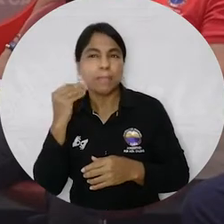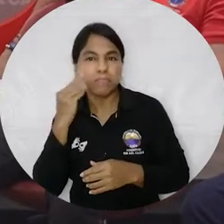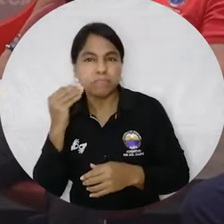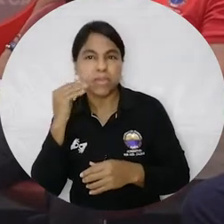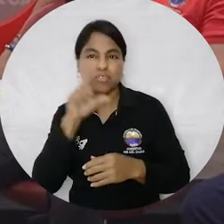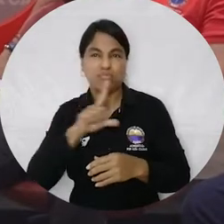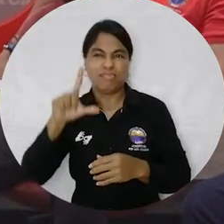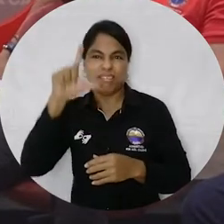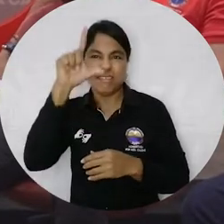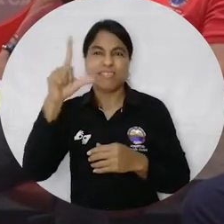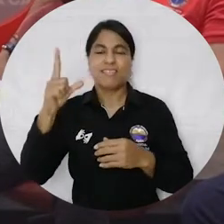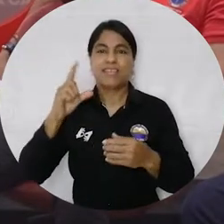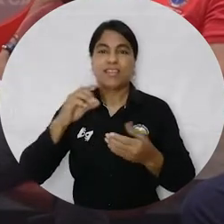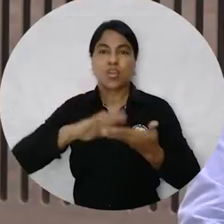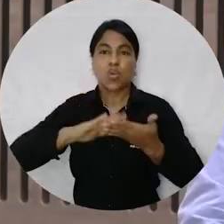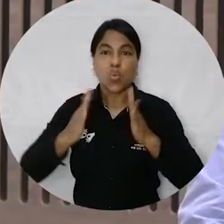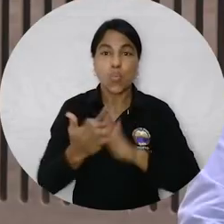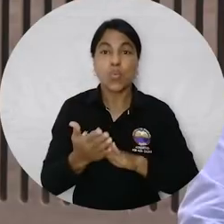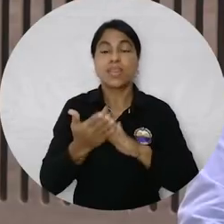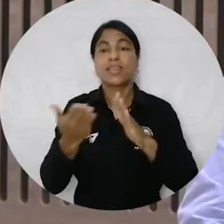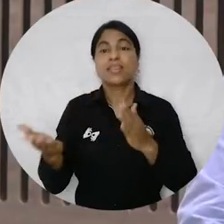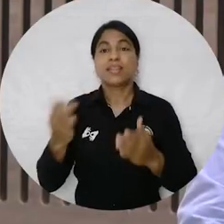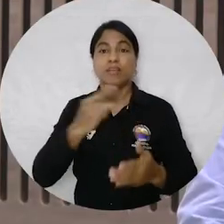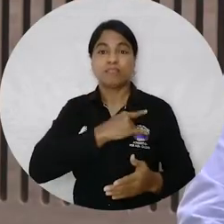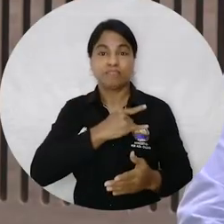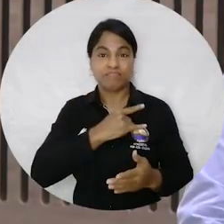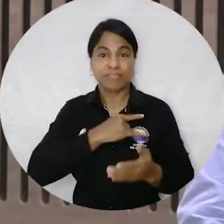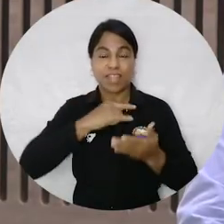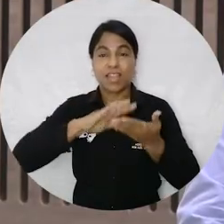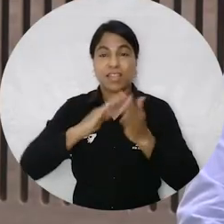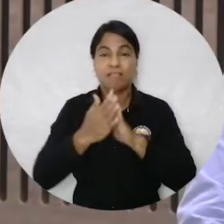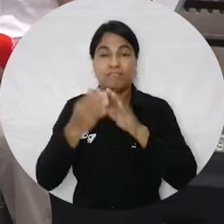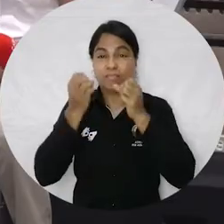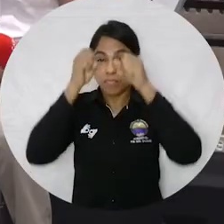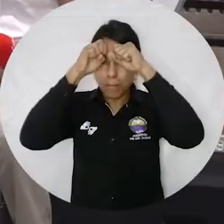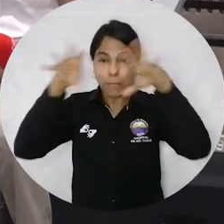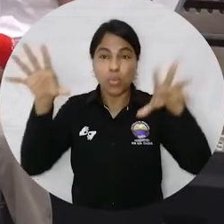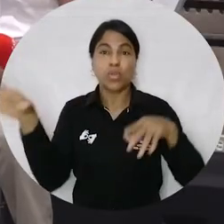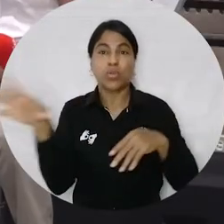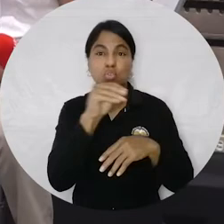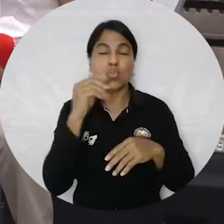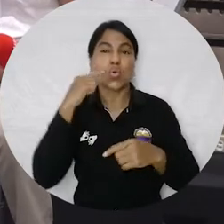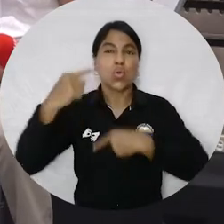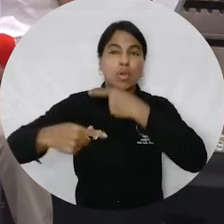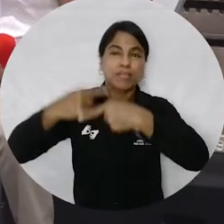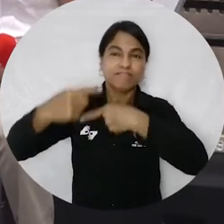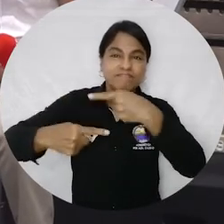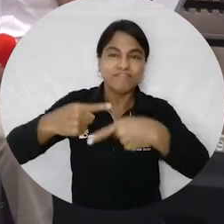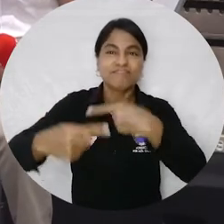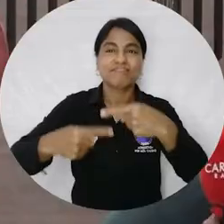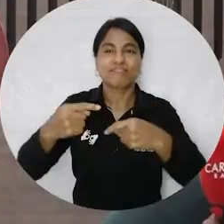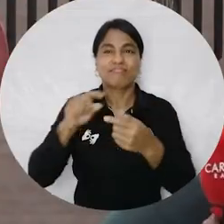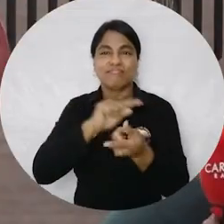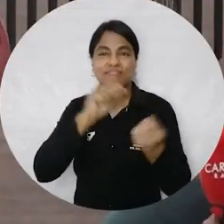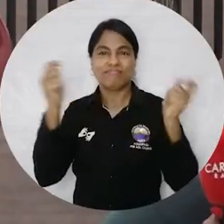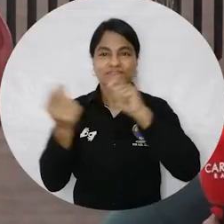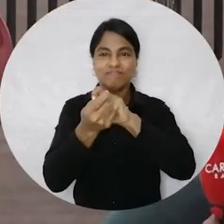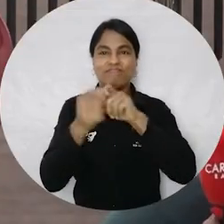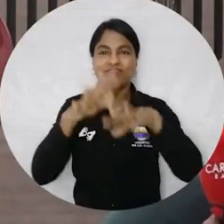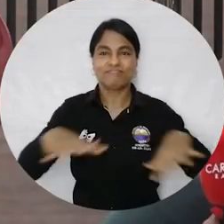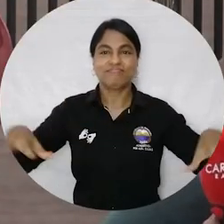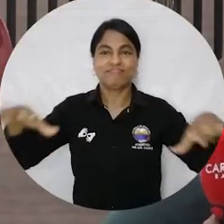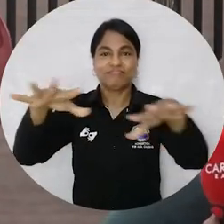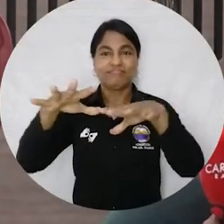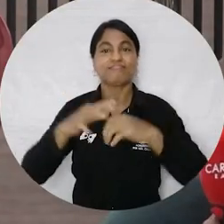gremiales, comunidad universitaria y opinión pública las acciones de la alma mater para generar transformación en el territorio. Y creo que estos